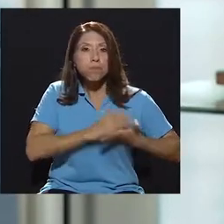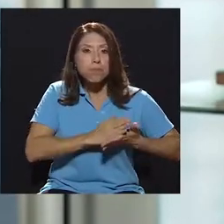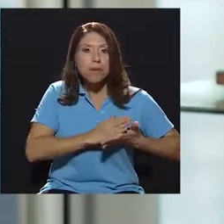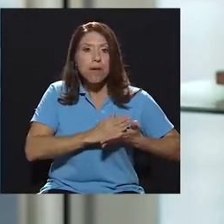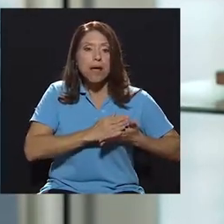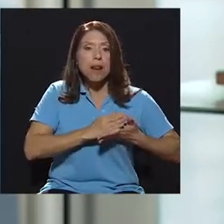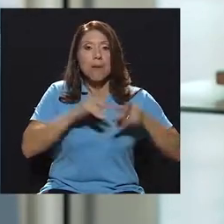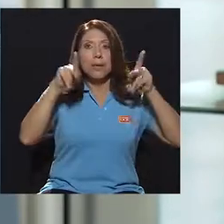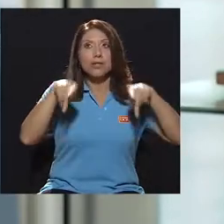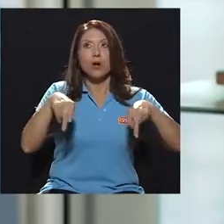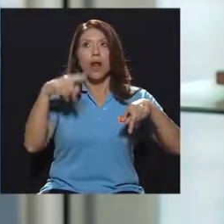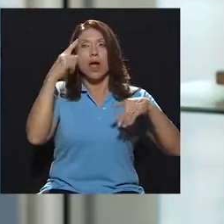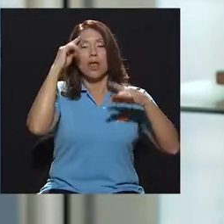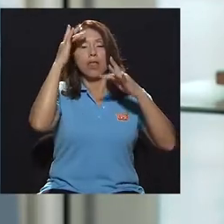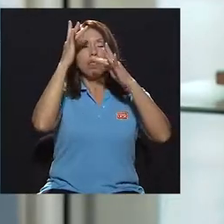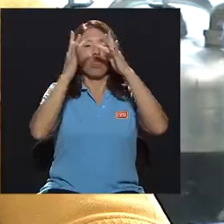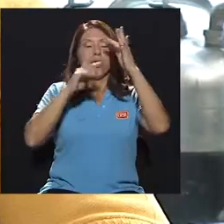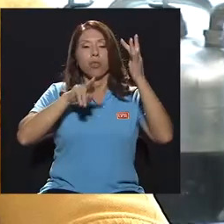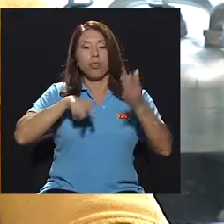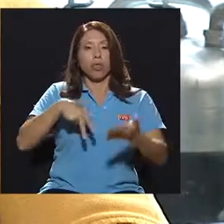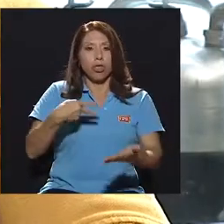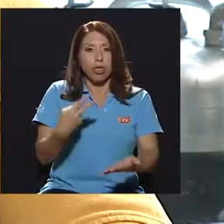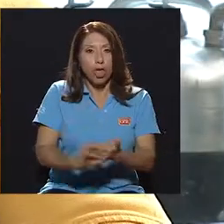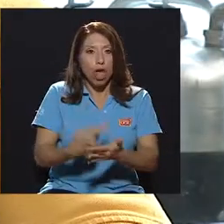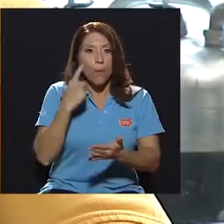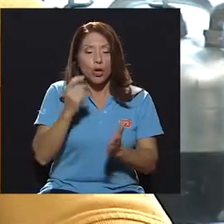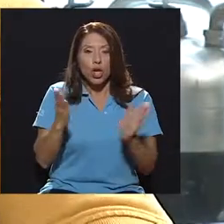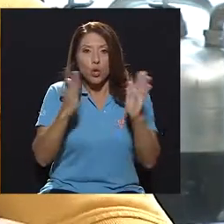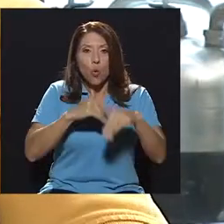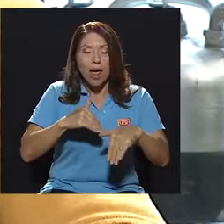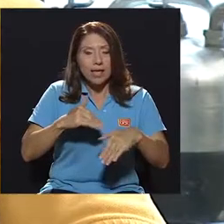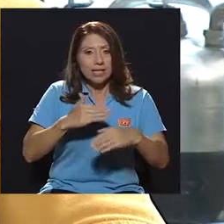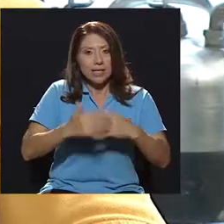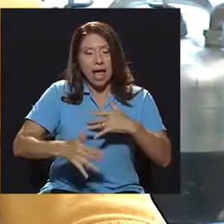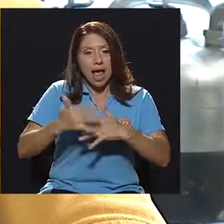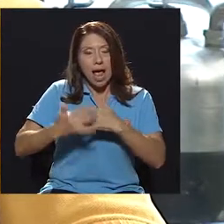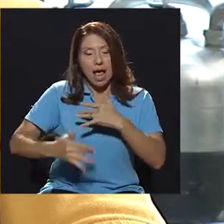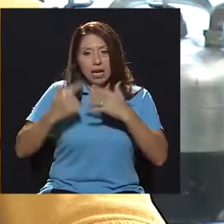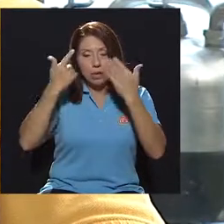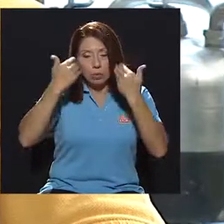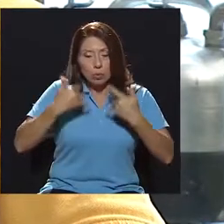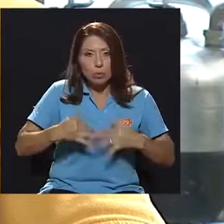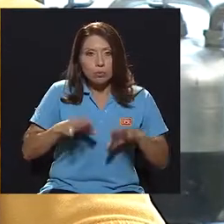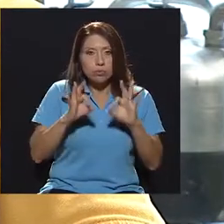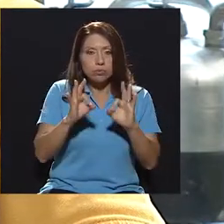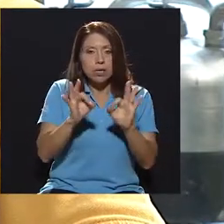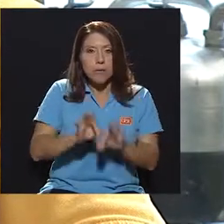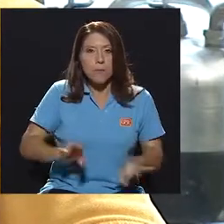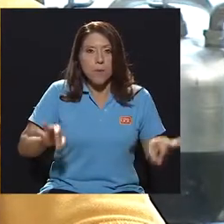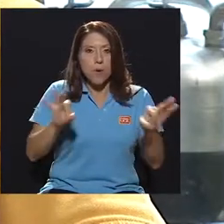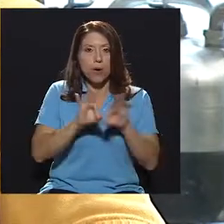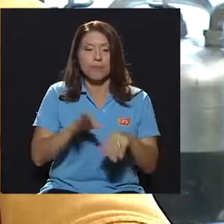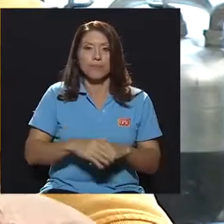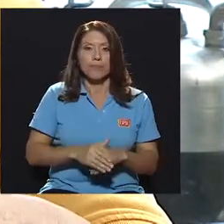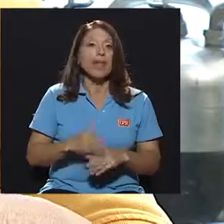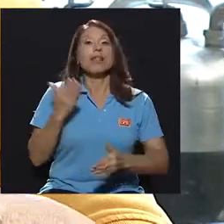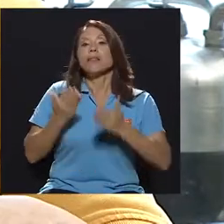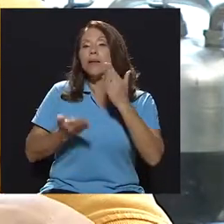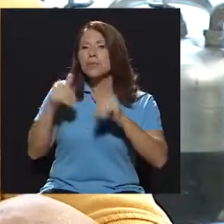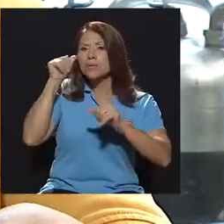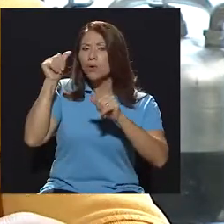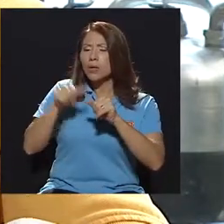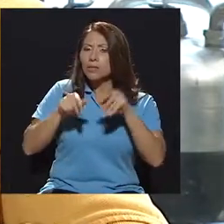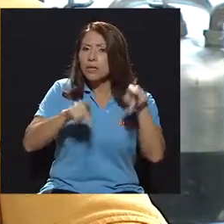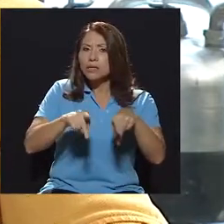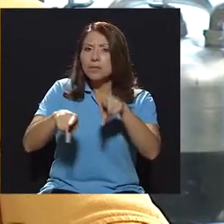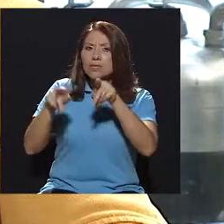suficiente sangre a órganos esenciales. Tal vez si le recordamos a las personas, ¿cuáles podrían ser las causas que más